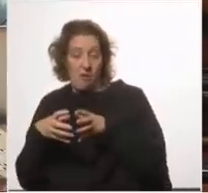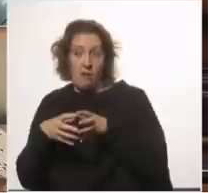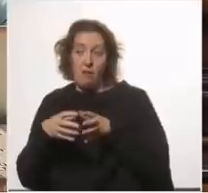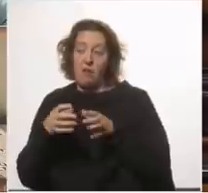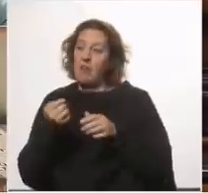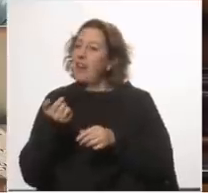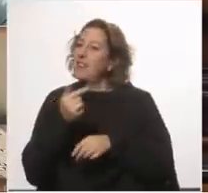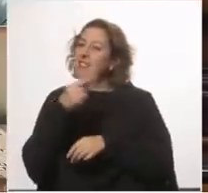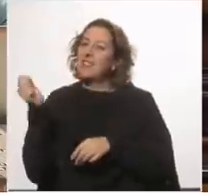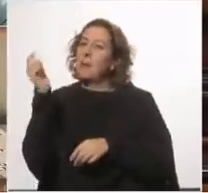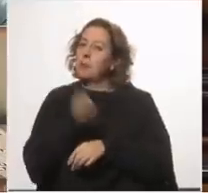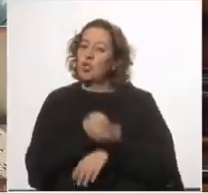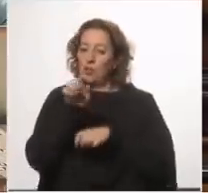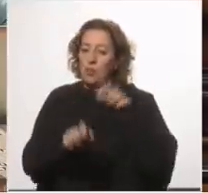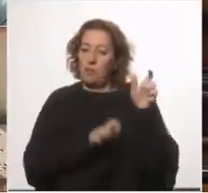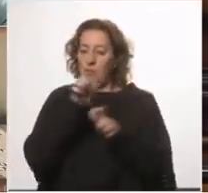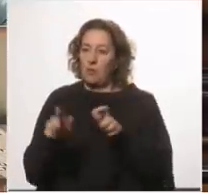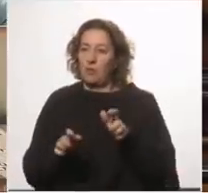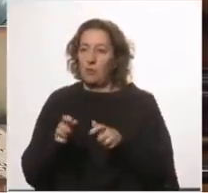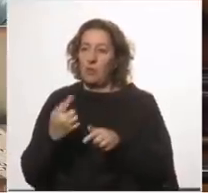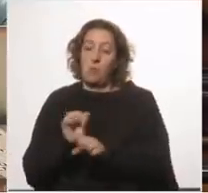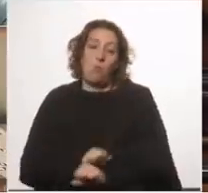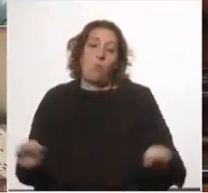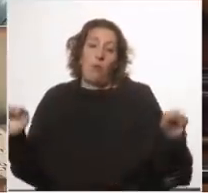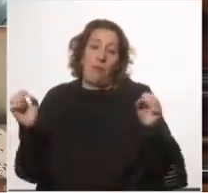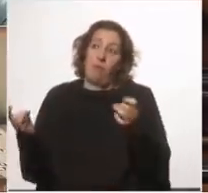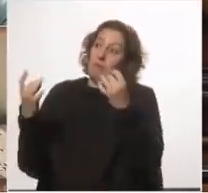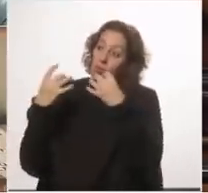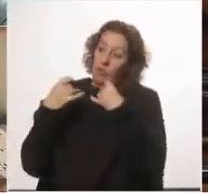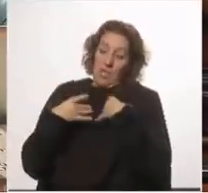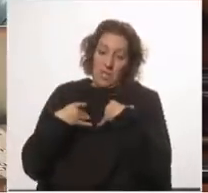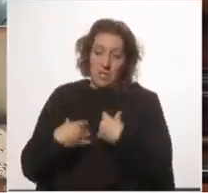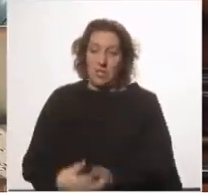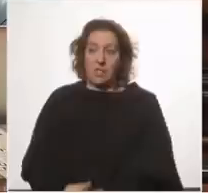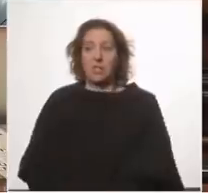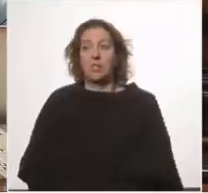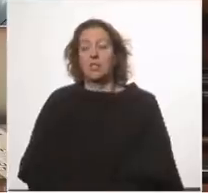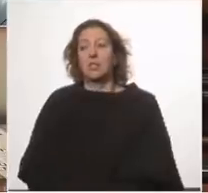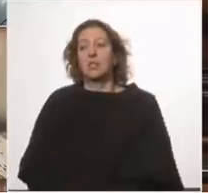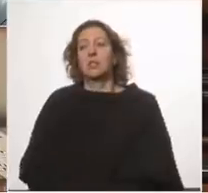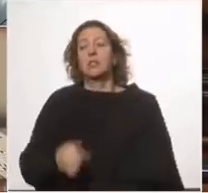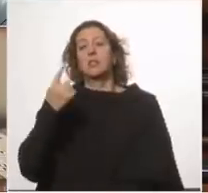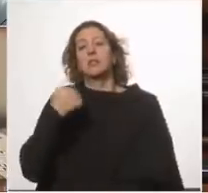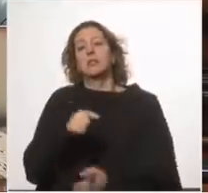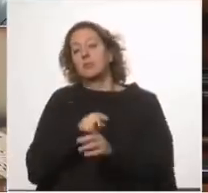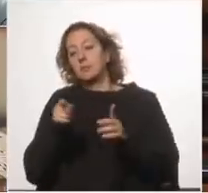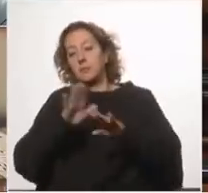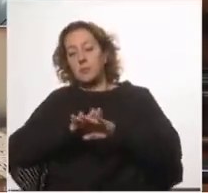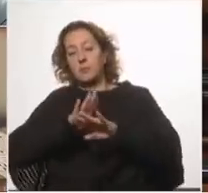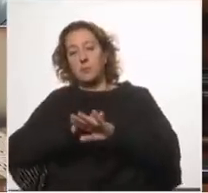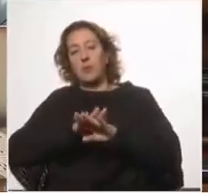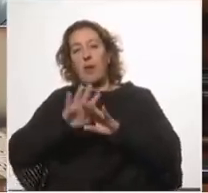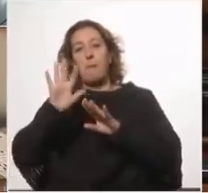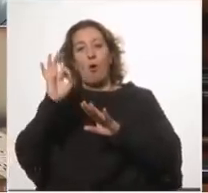casi el 100% de la población es susceptible a controlar la infección. La ola se define como una fase exponencial,